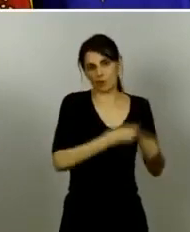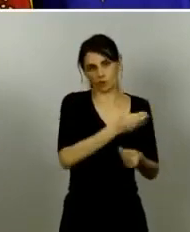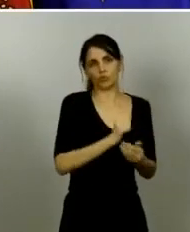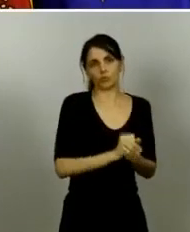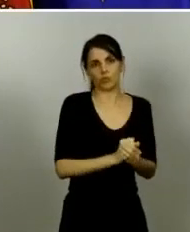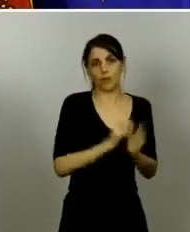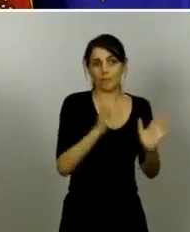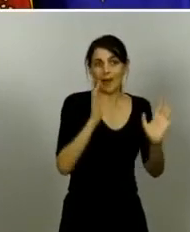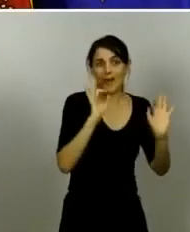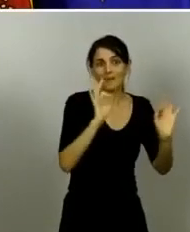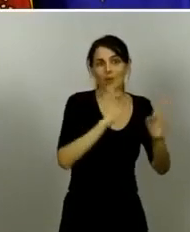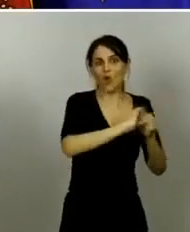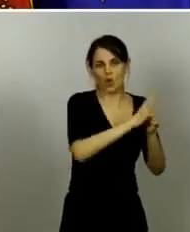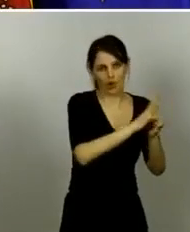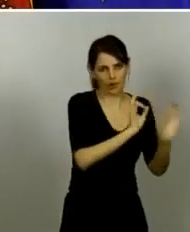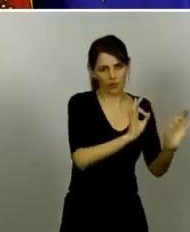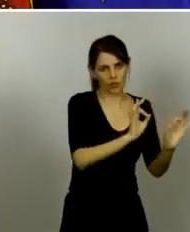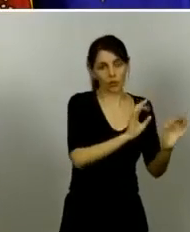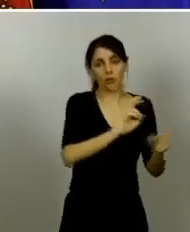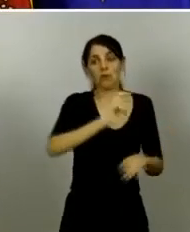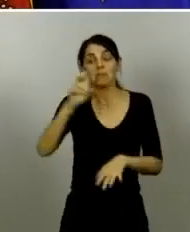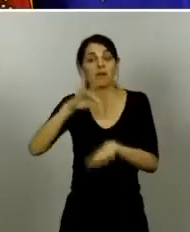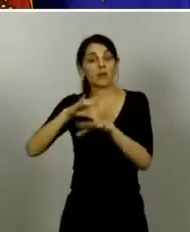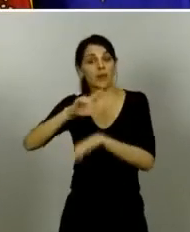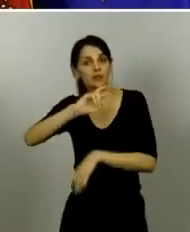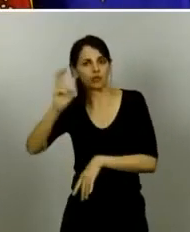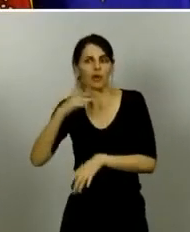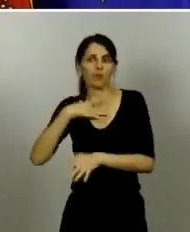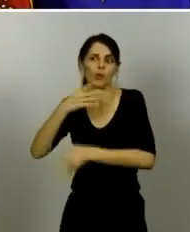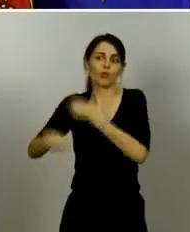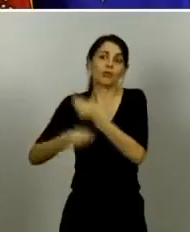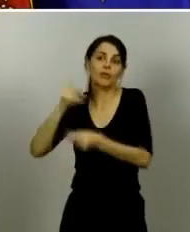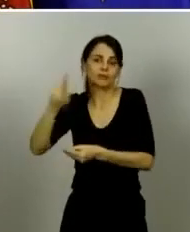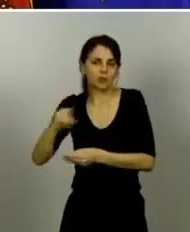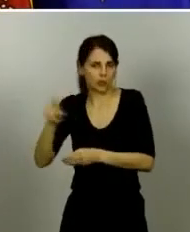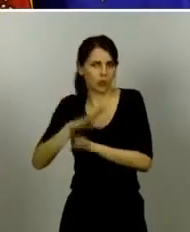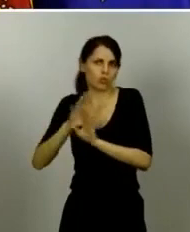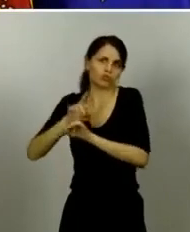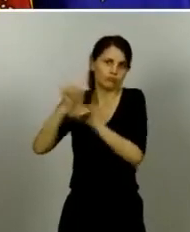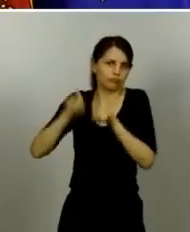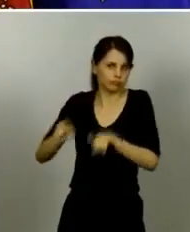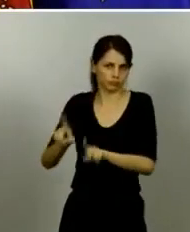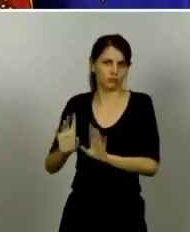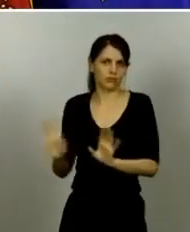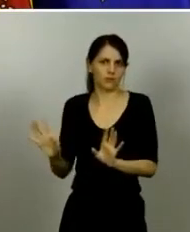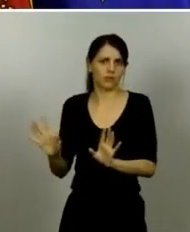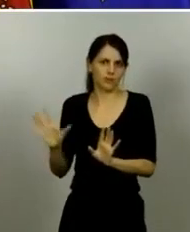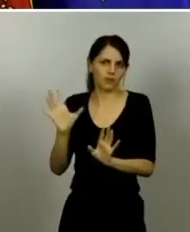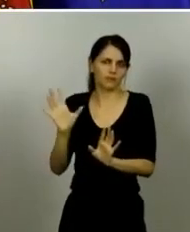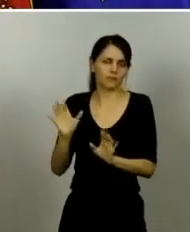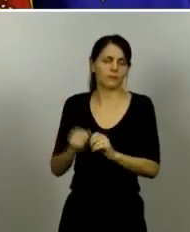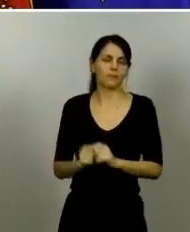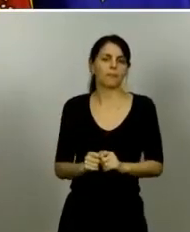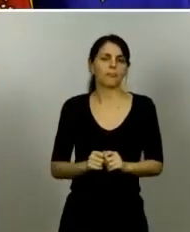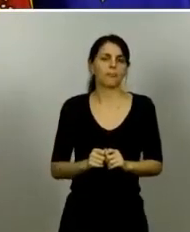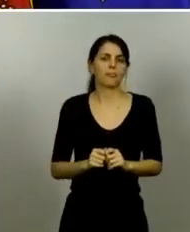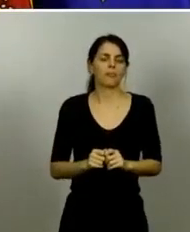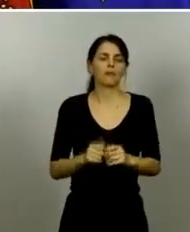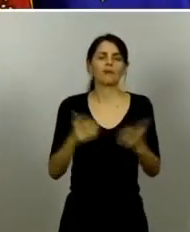ser coronavirus se tenga que utilizar así que me gustaría hacer un pequeño detalle sobre los rebrotes que ha comentado